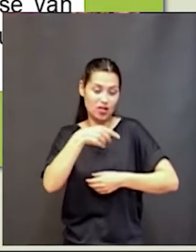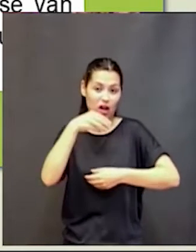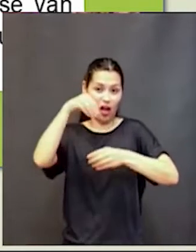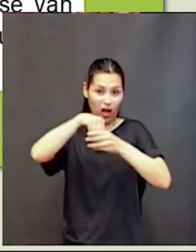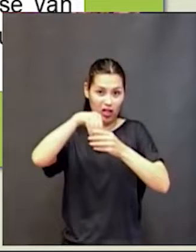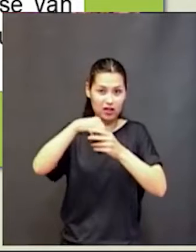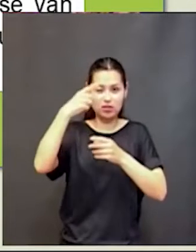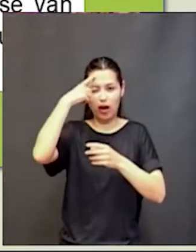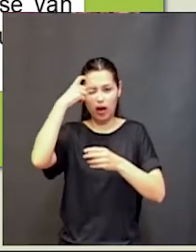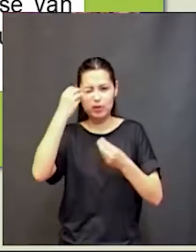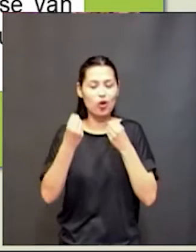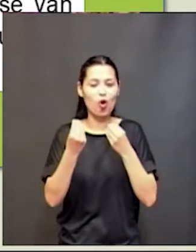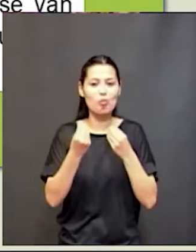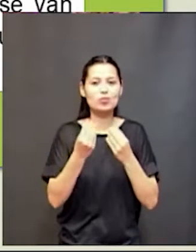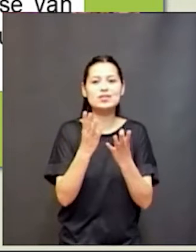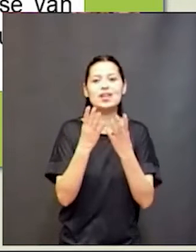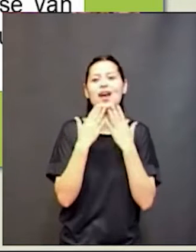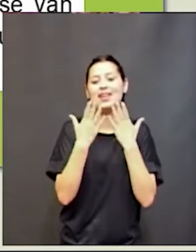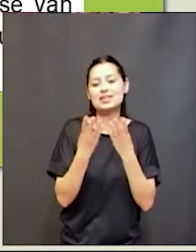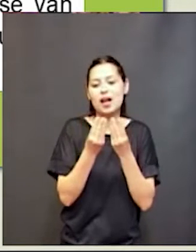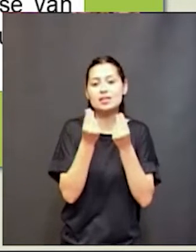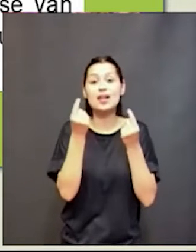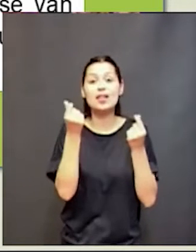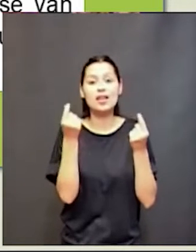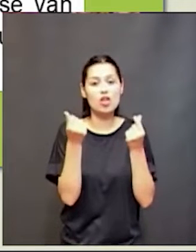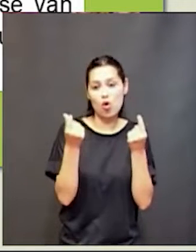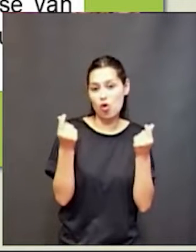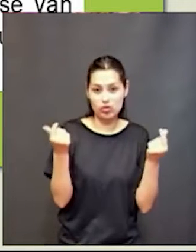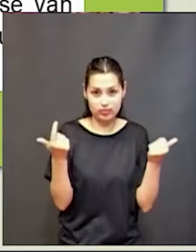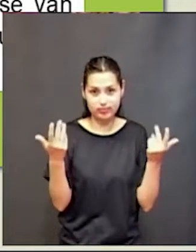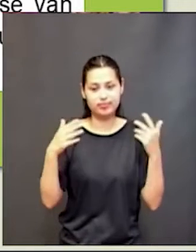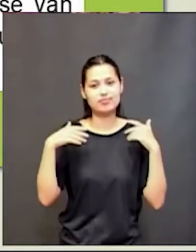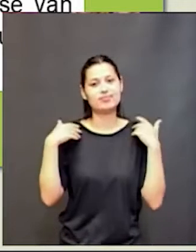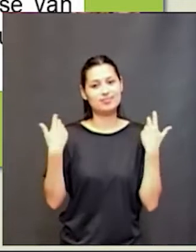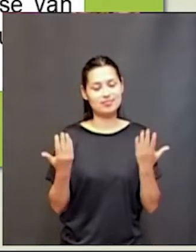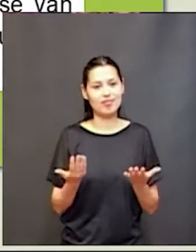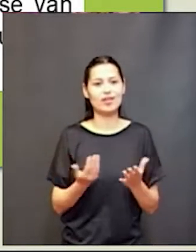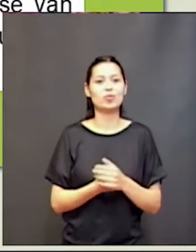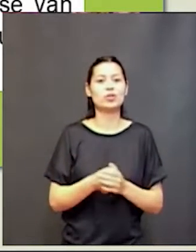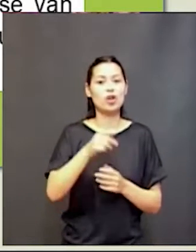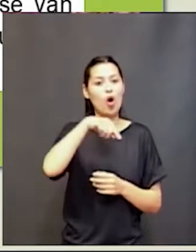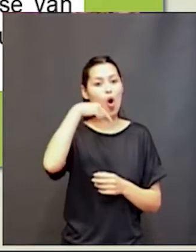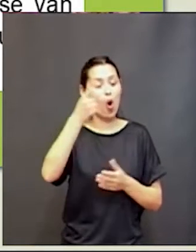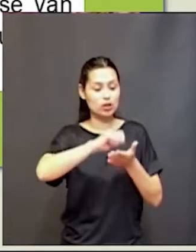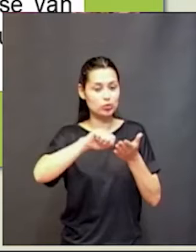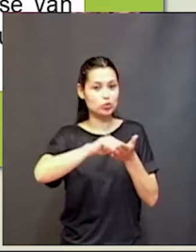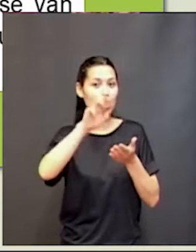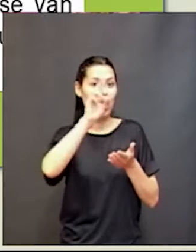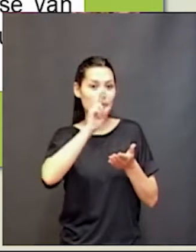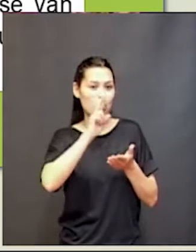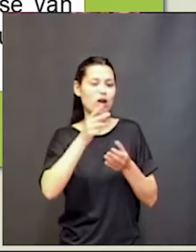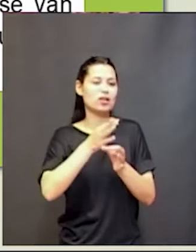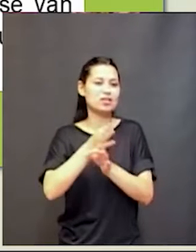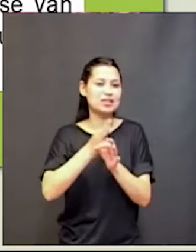a través de los sentidos y según una de nuestras autoras también, Bede, de lo que es justamente las pedagogías disruptivas,